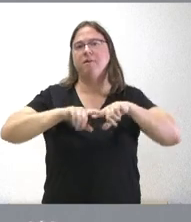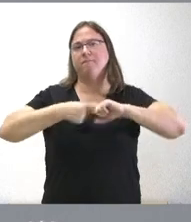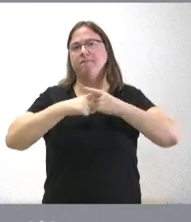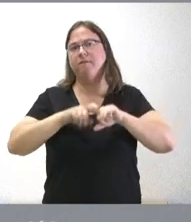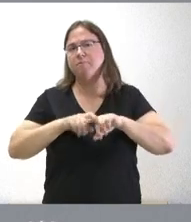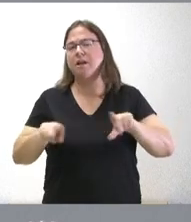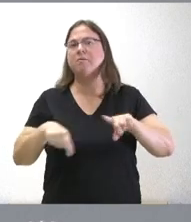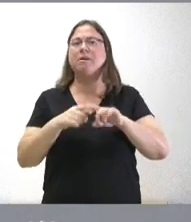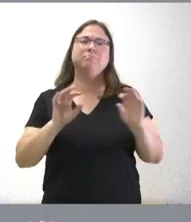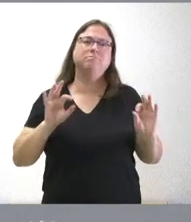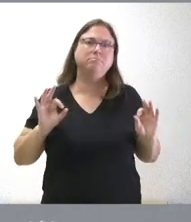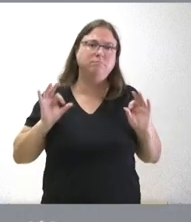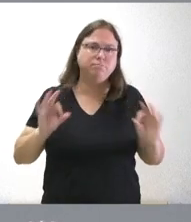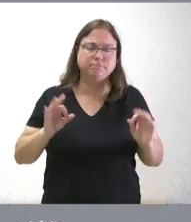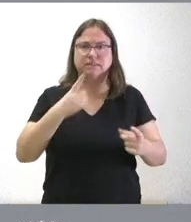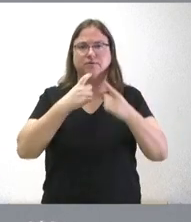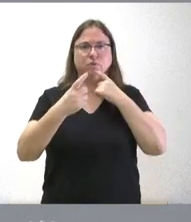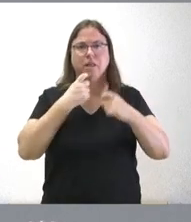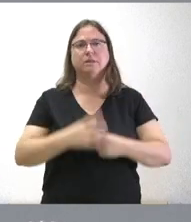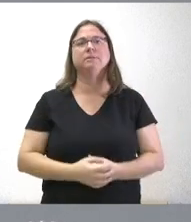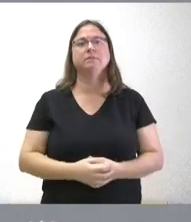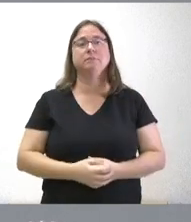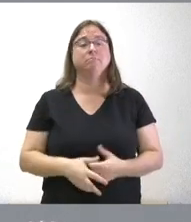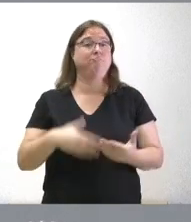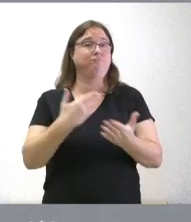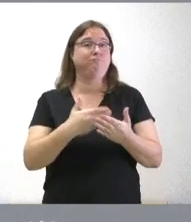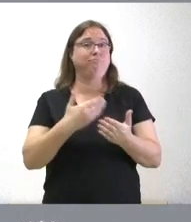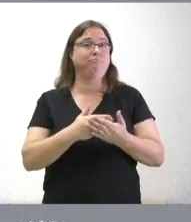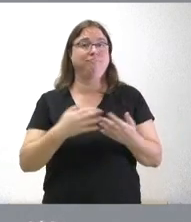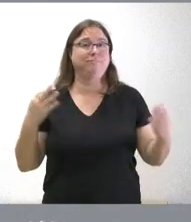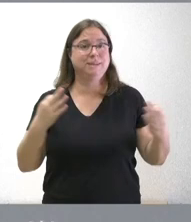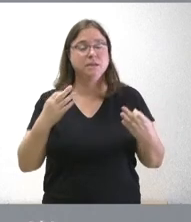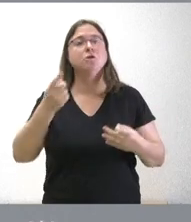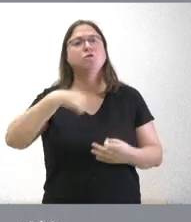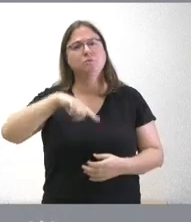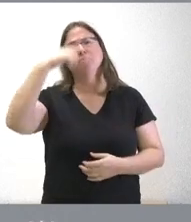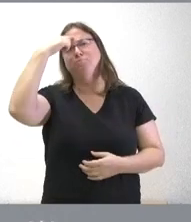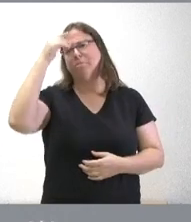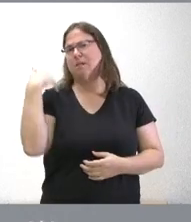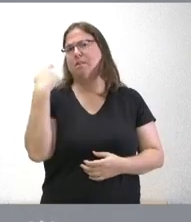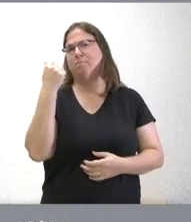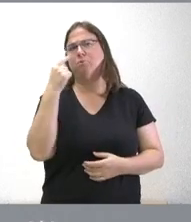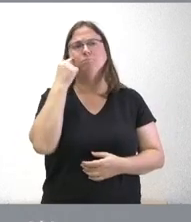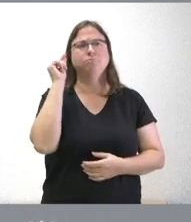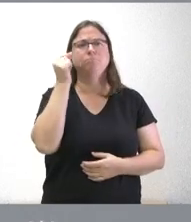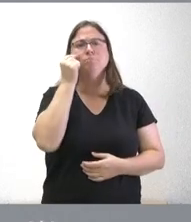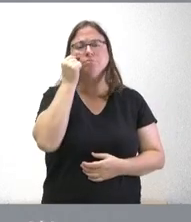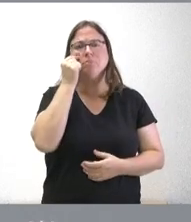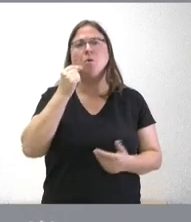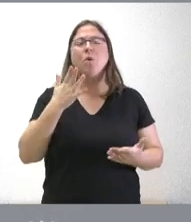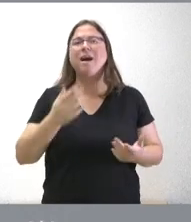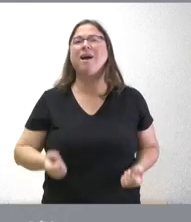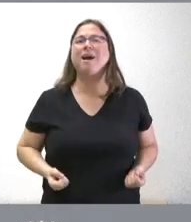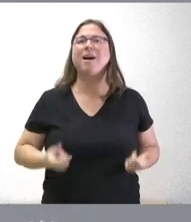que tienen especiales dificultades la prueba de ello es que también hemos conocido muy recientemente cuál es el